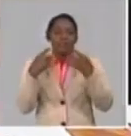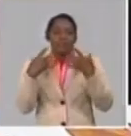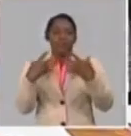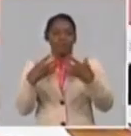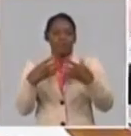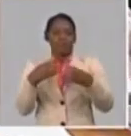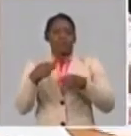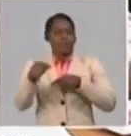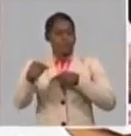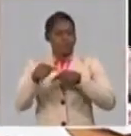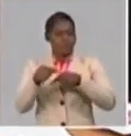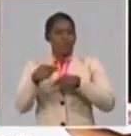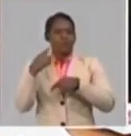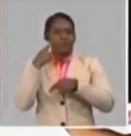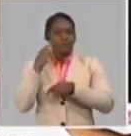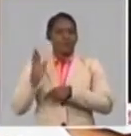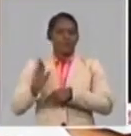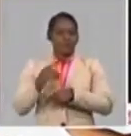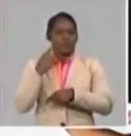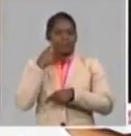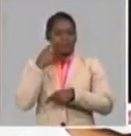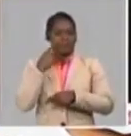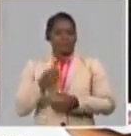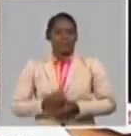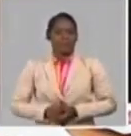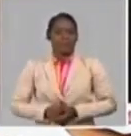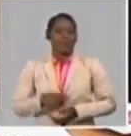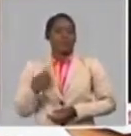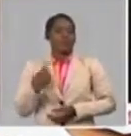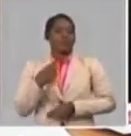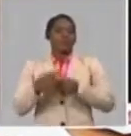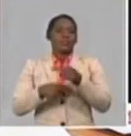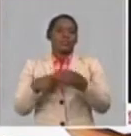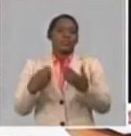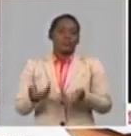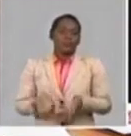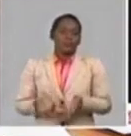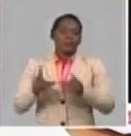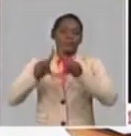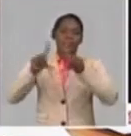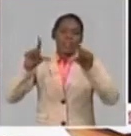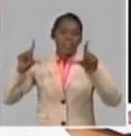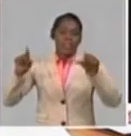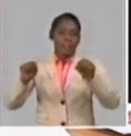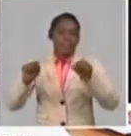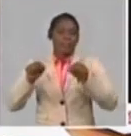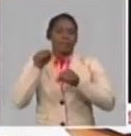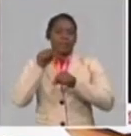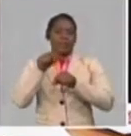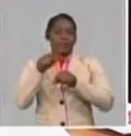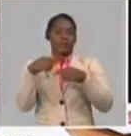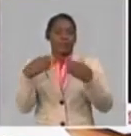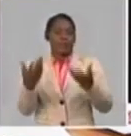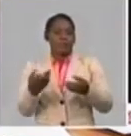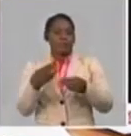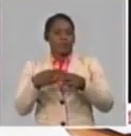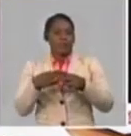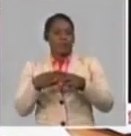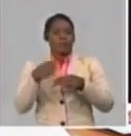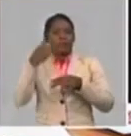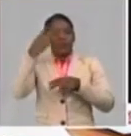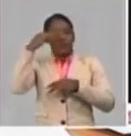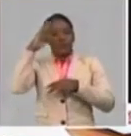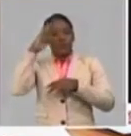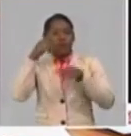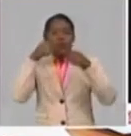el que viene. Hemos definido un lema central, por Cuba unidos venceremos. Es un lema que